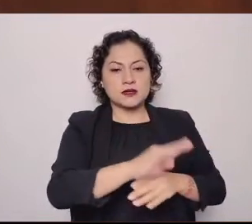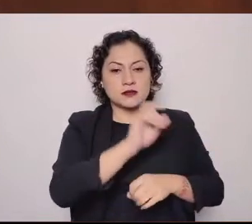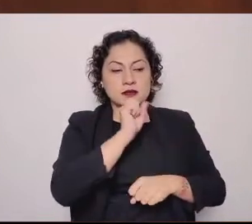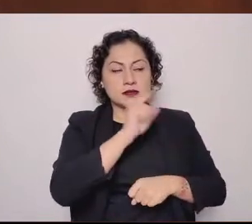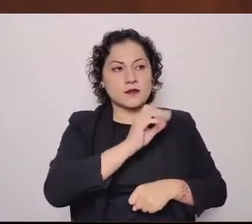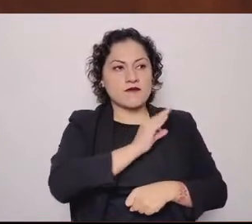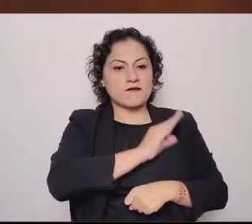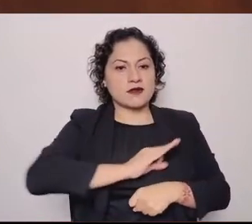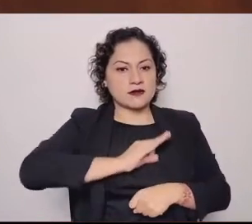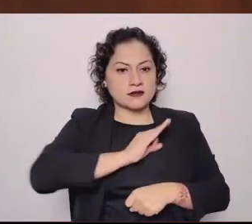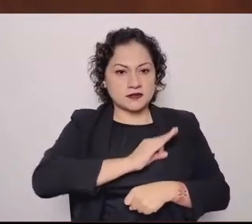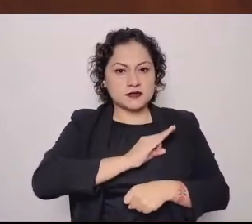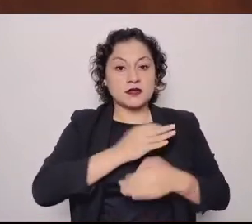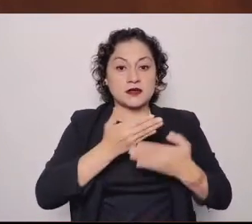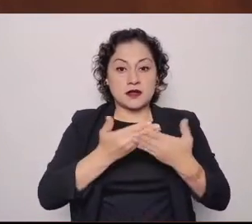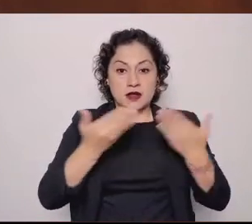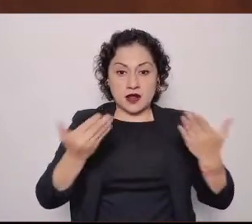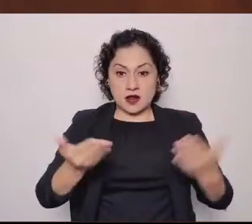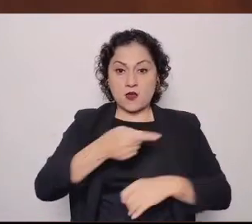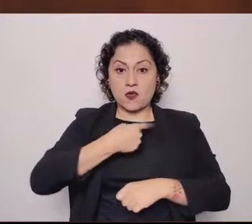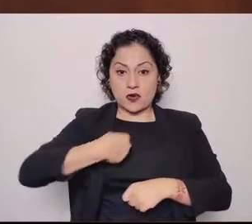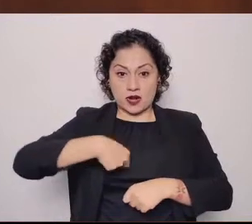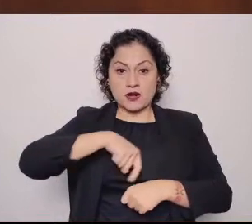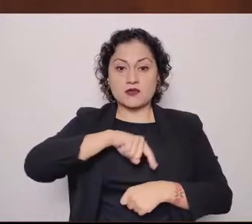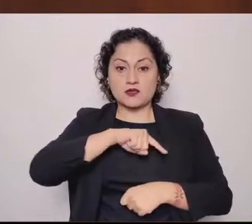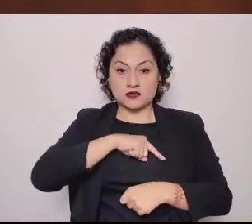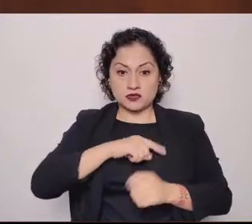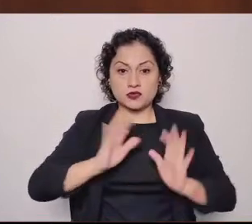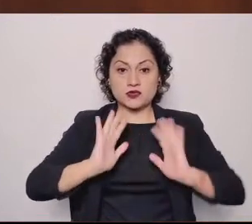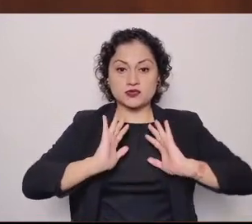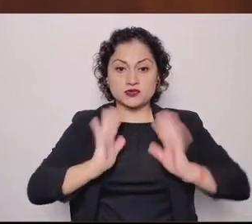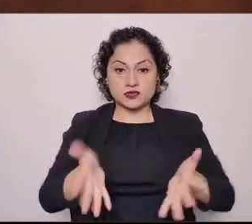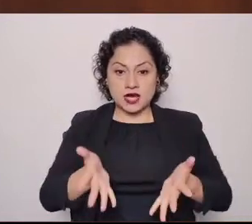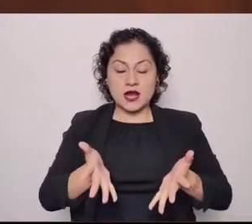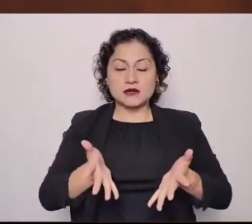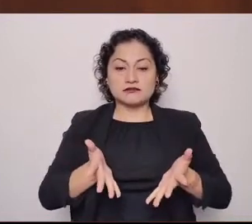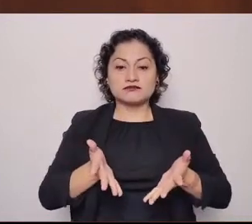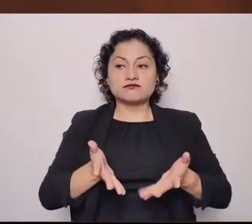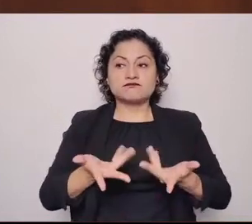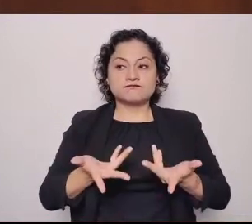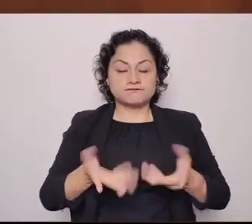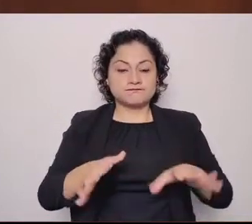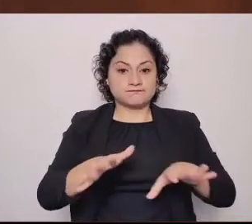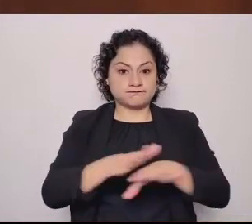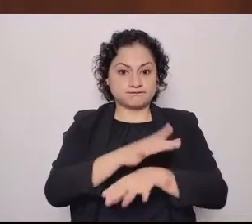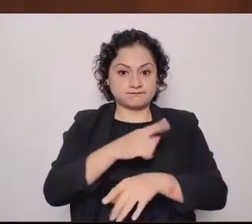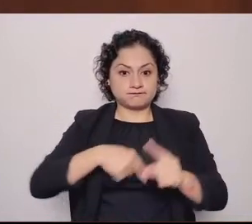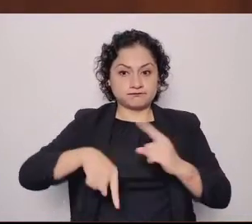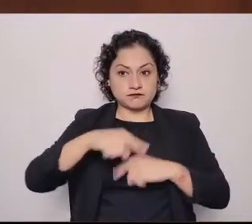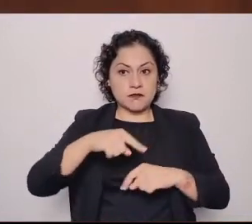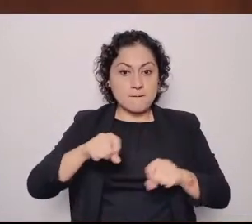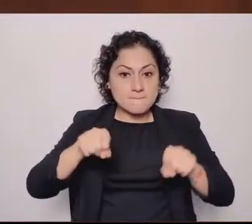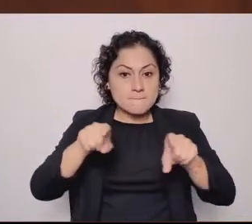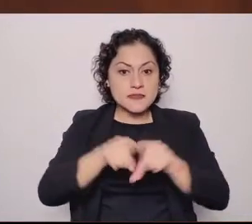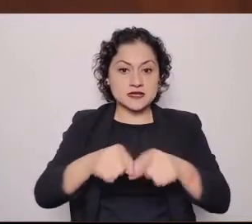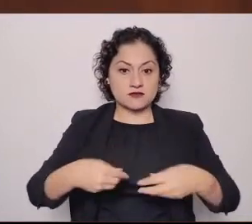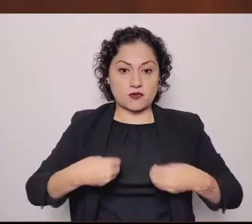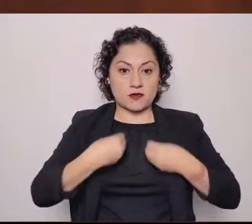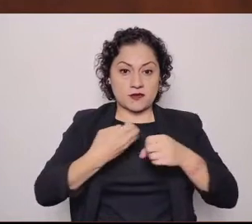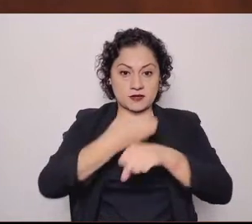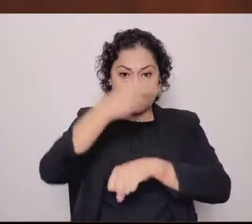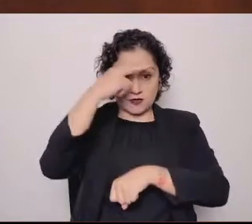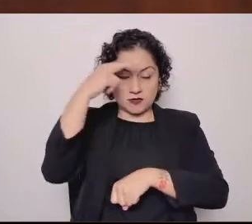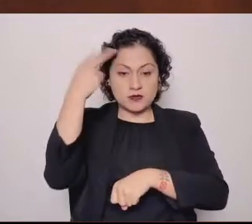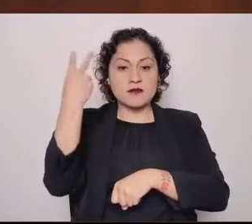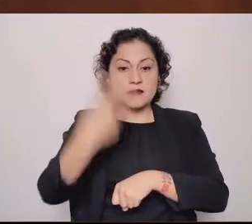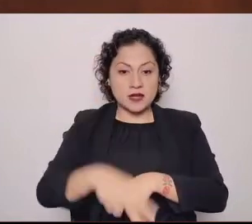situarnos en la posición de mexiquenses, que ante la adversidad ha sido perseverante,